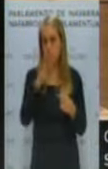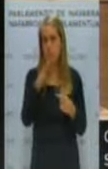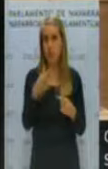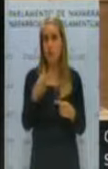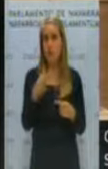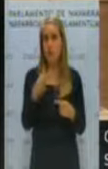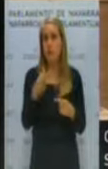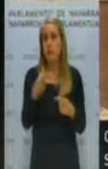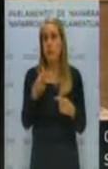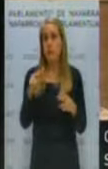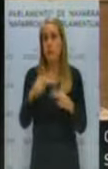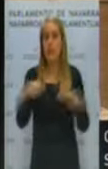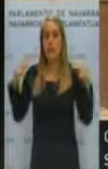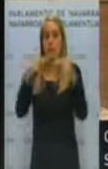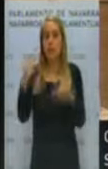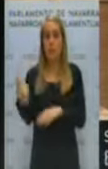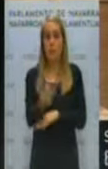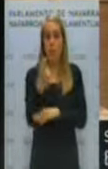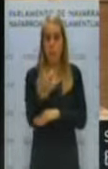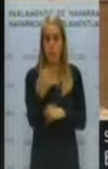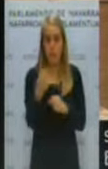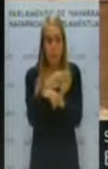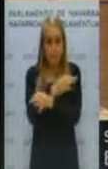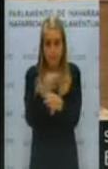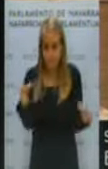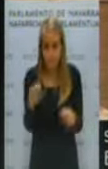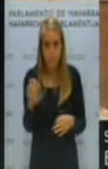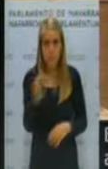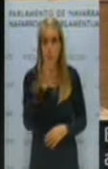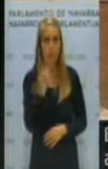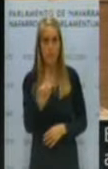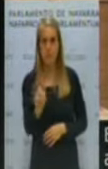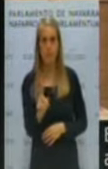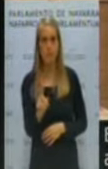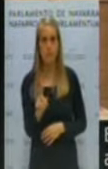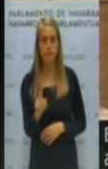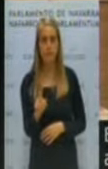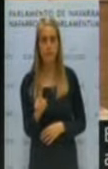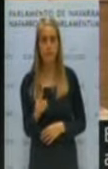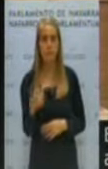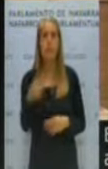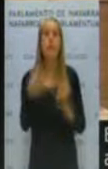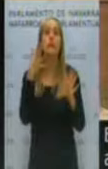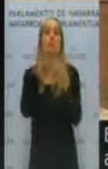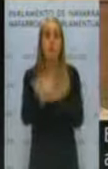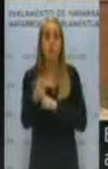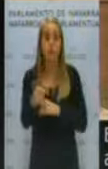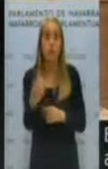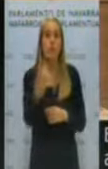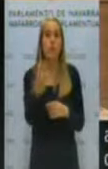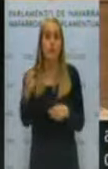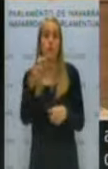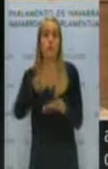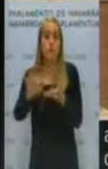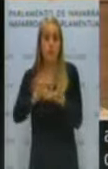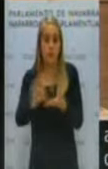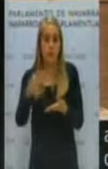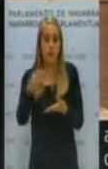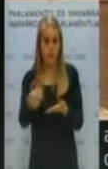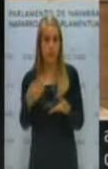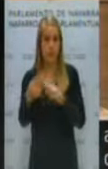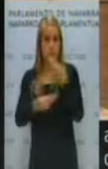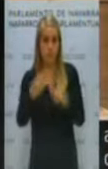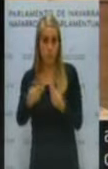todavía al nivel óptimo de bomberos que se considera que es el necesario para poder prestar los servicios sobre